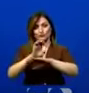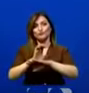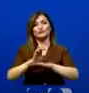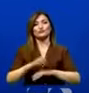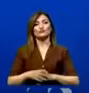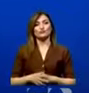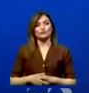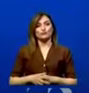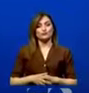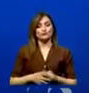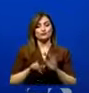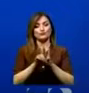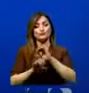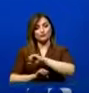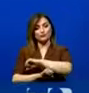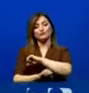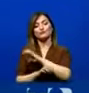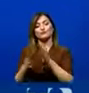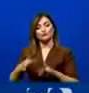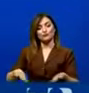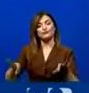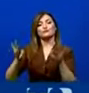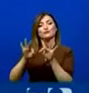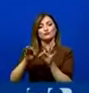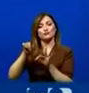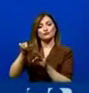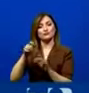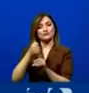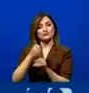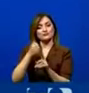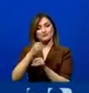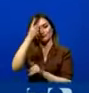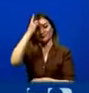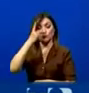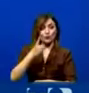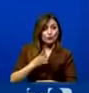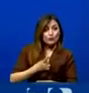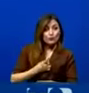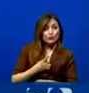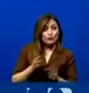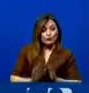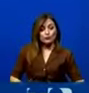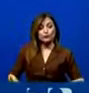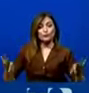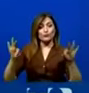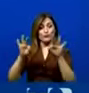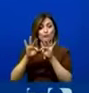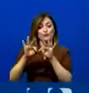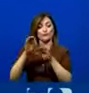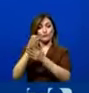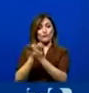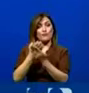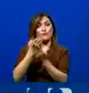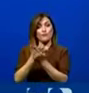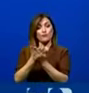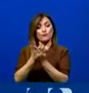es fundamental para poder llevar adelante las decisiones que son indispensables para que la economía se reencauce, para que